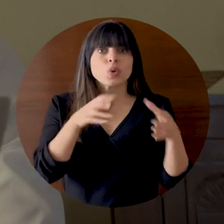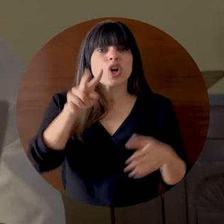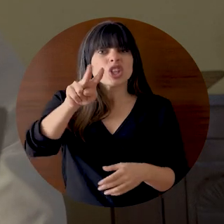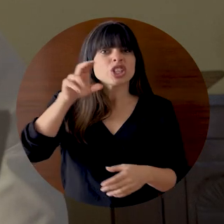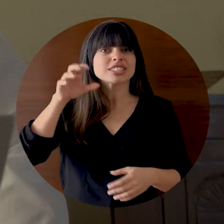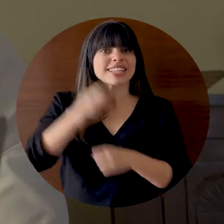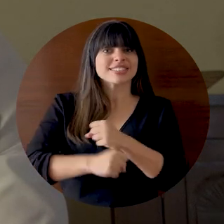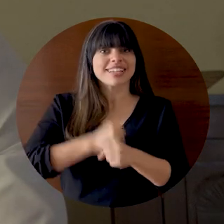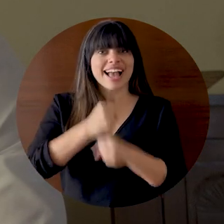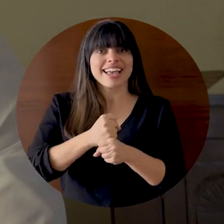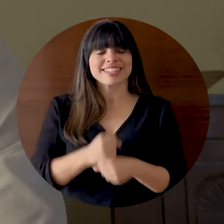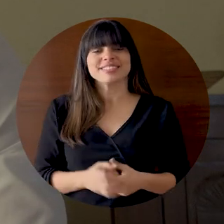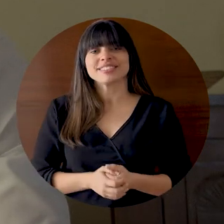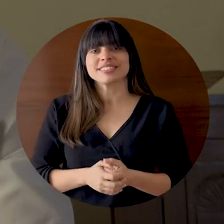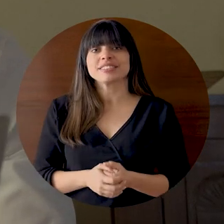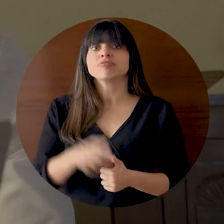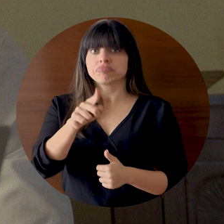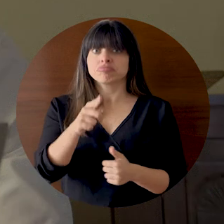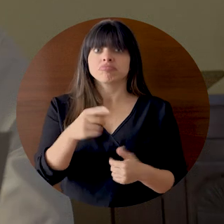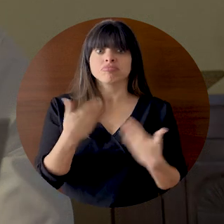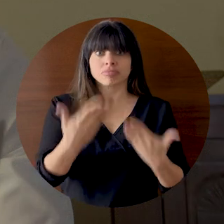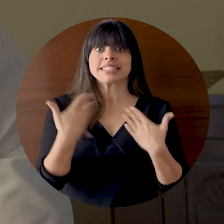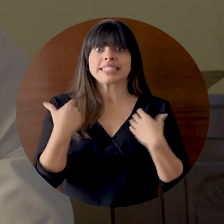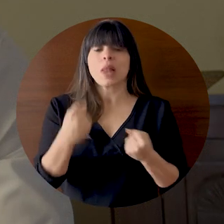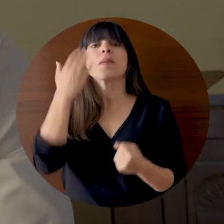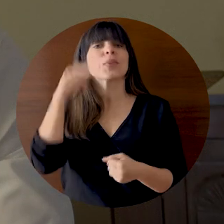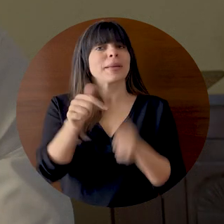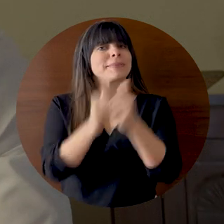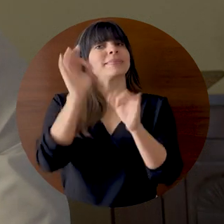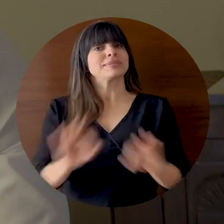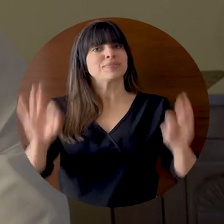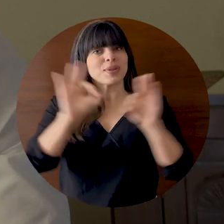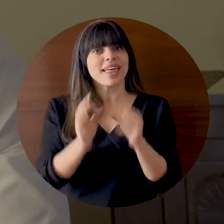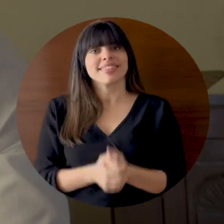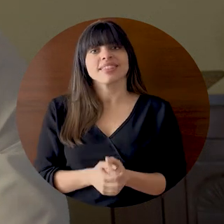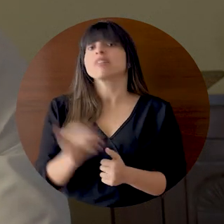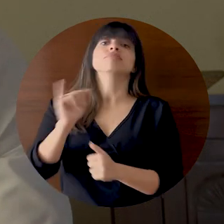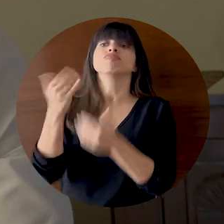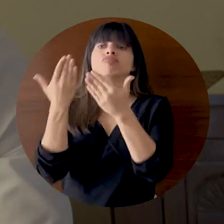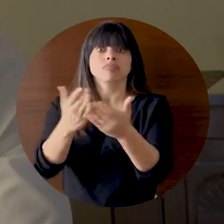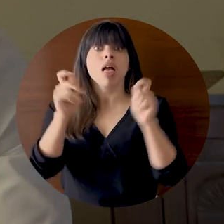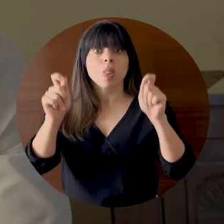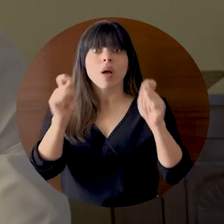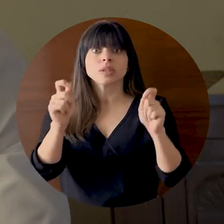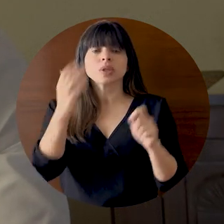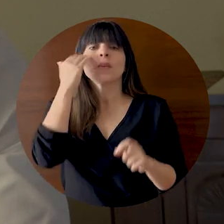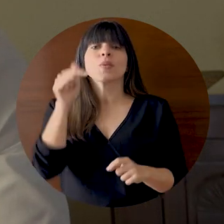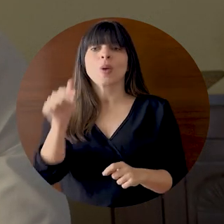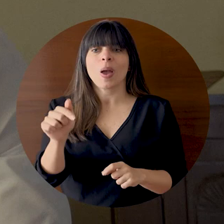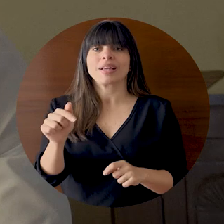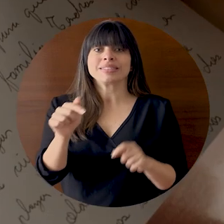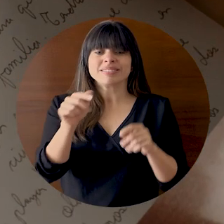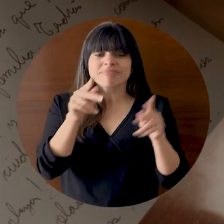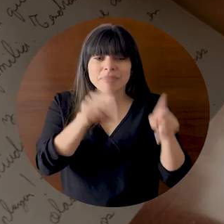200 años. Tendrás salud porque es lo más importante. Tendrás educación porque es